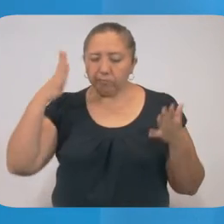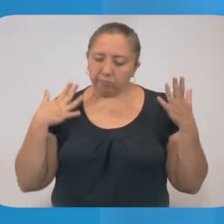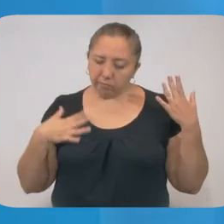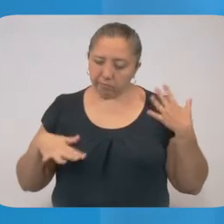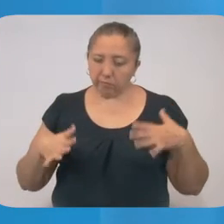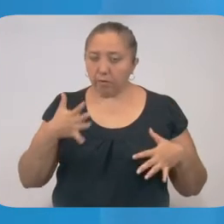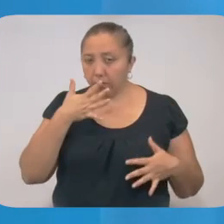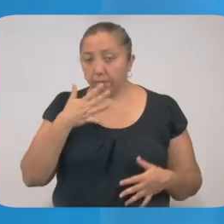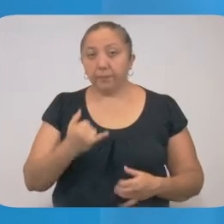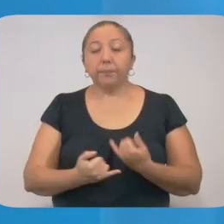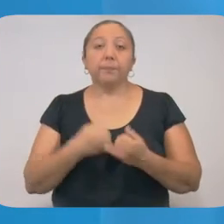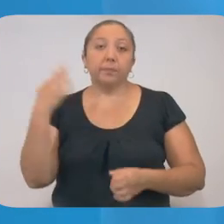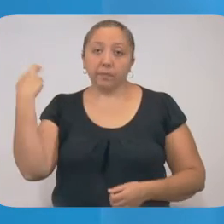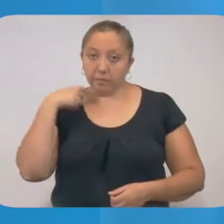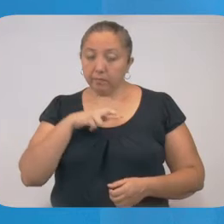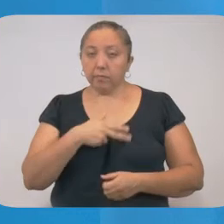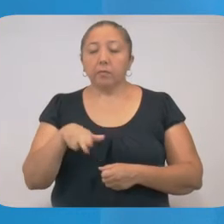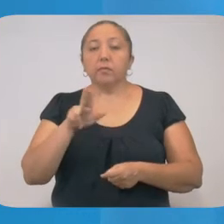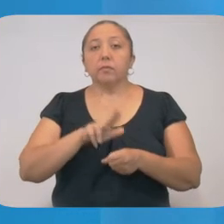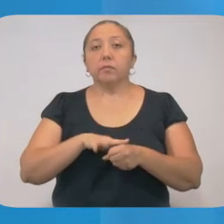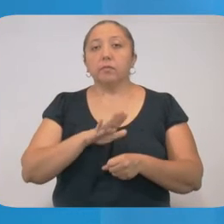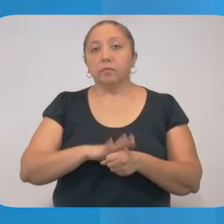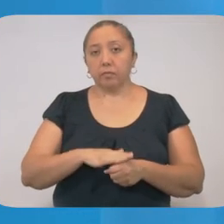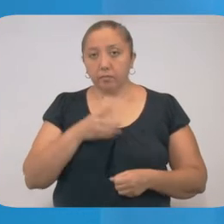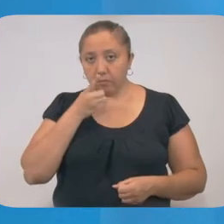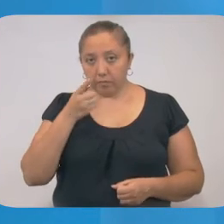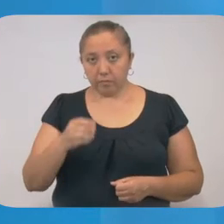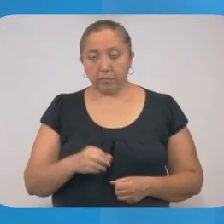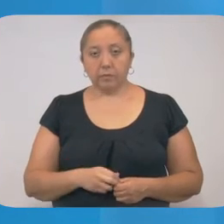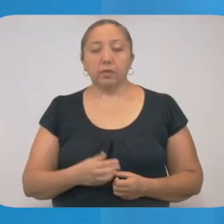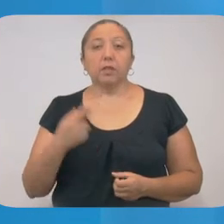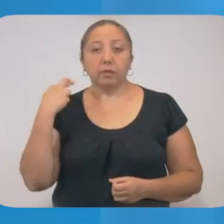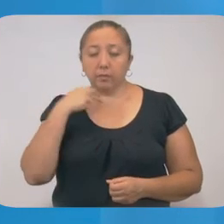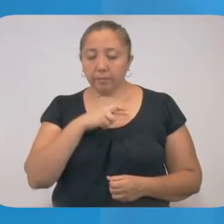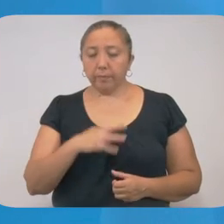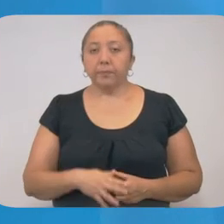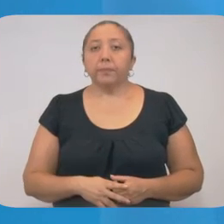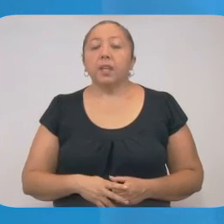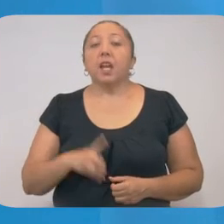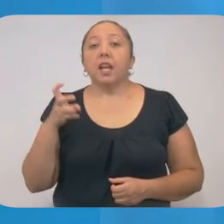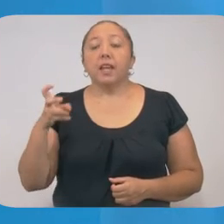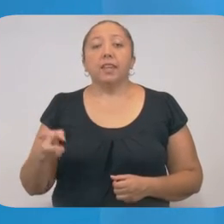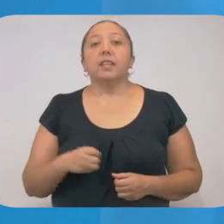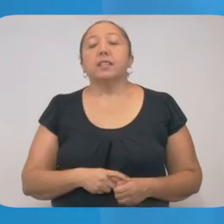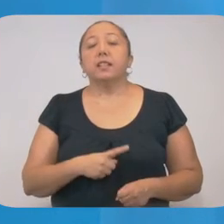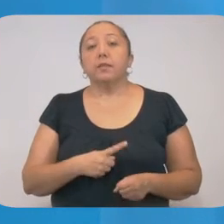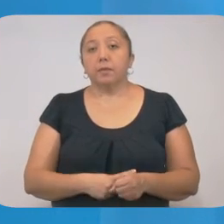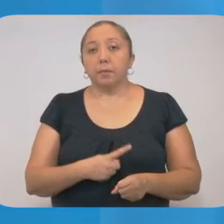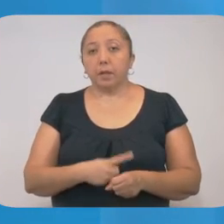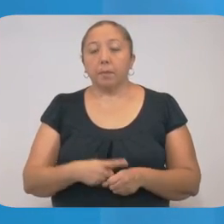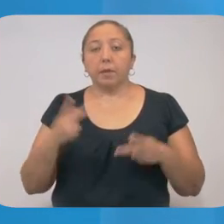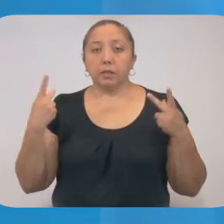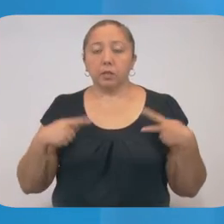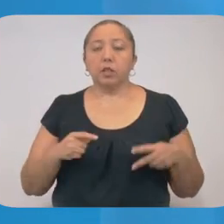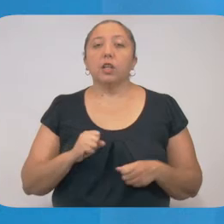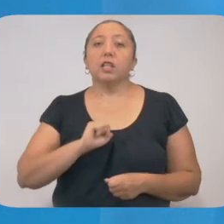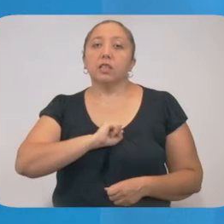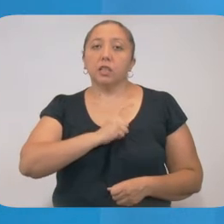fiebre, cansancio o tos seca, acudir de inmediato al centro de salud más cercano. En esta fase de la epidemia, personal